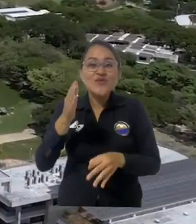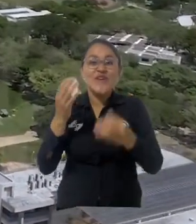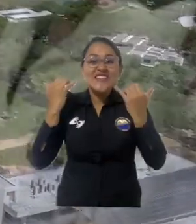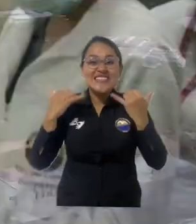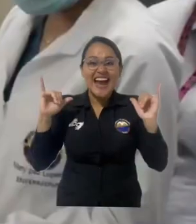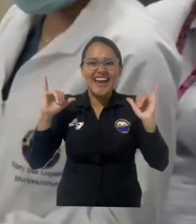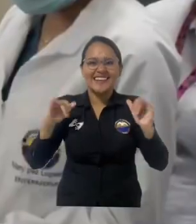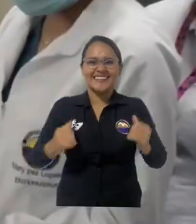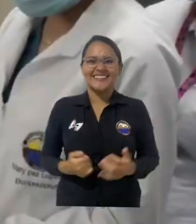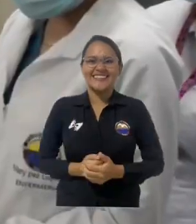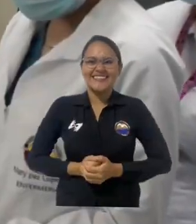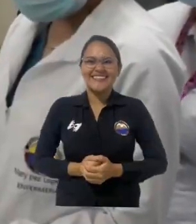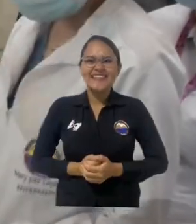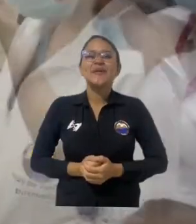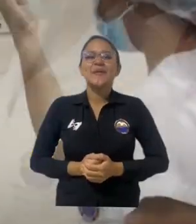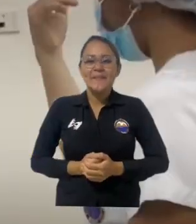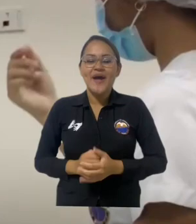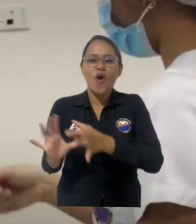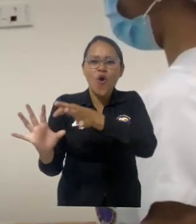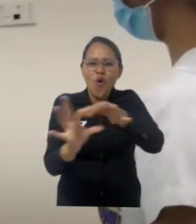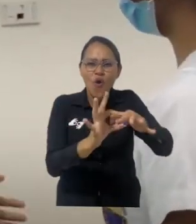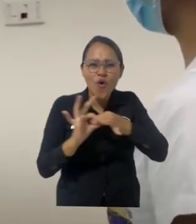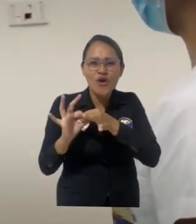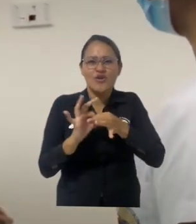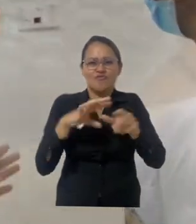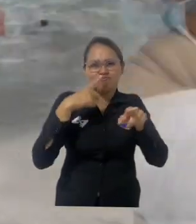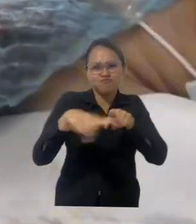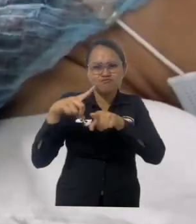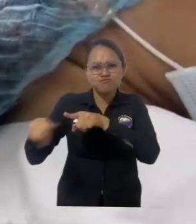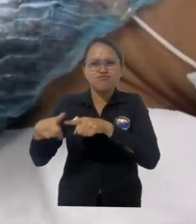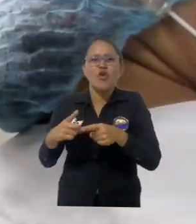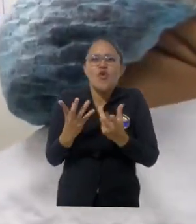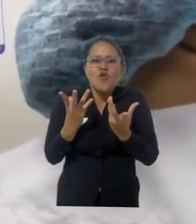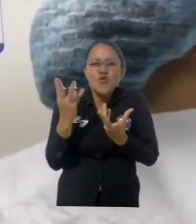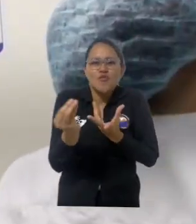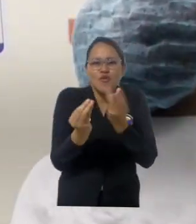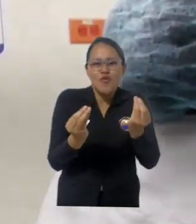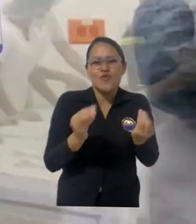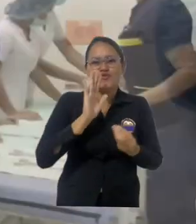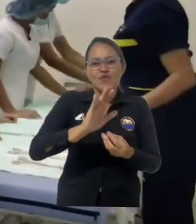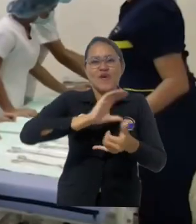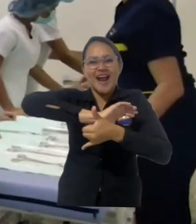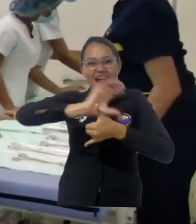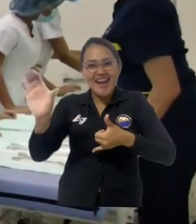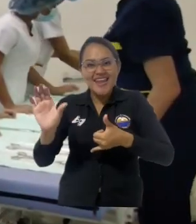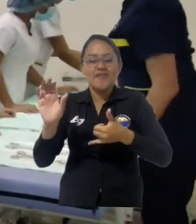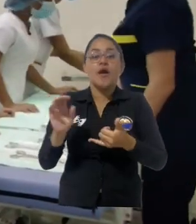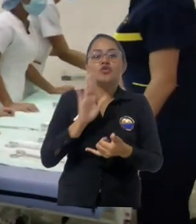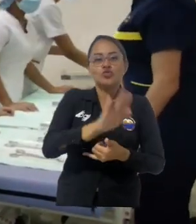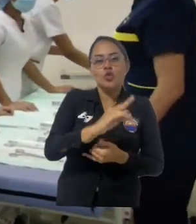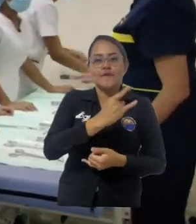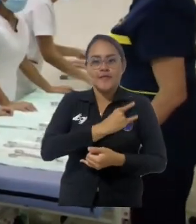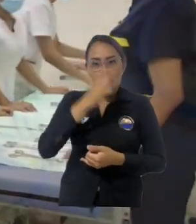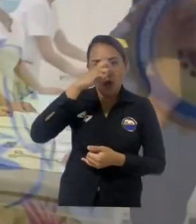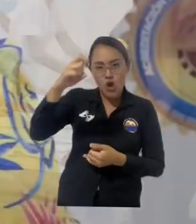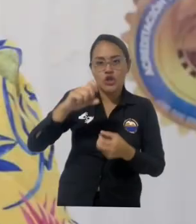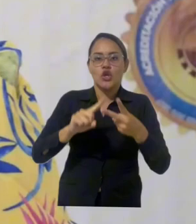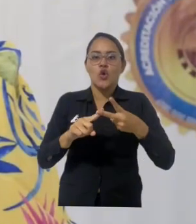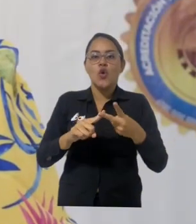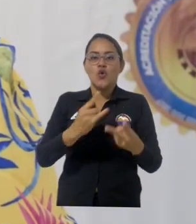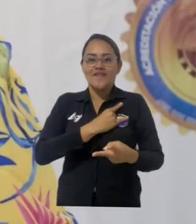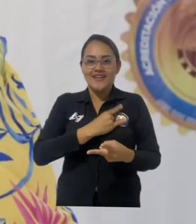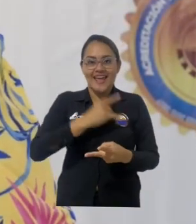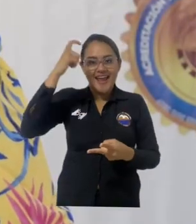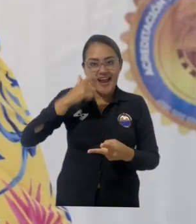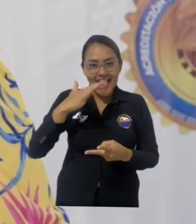la edición número 27 del Seminario Internacional de Cuidado Innovación en el Cuidado de Enfermería, el futuro es ya. Nos